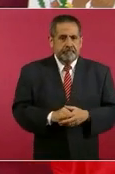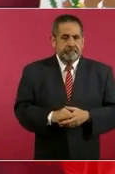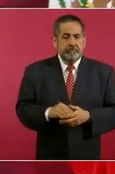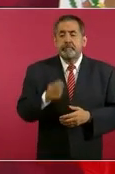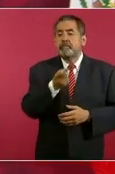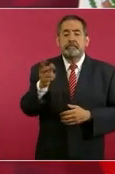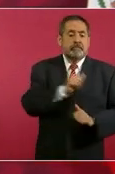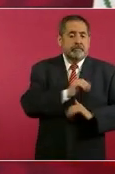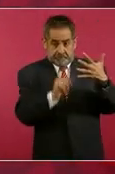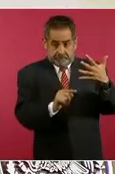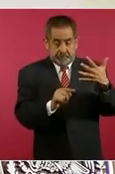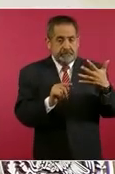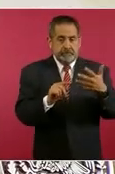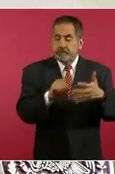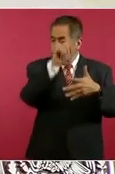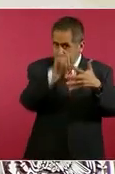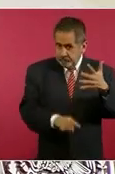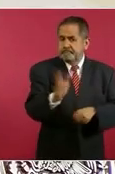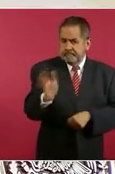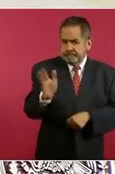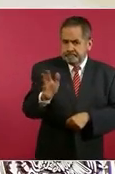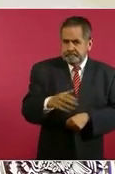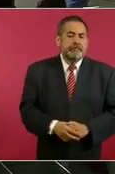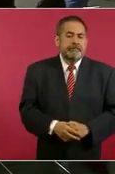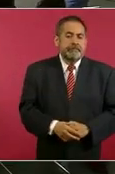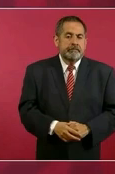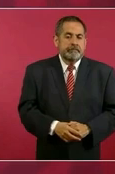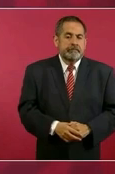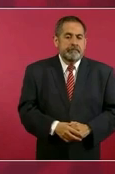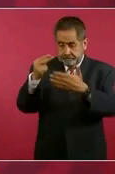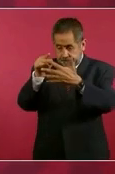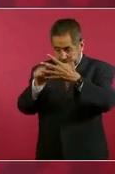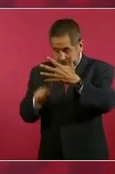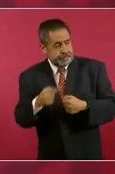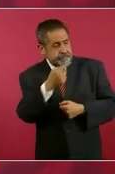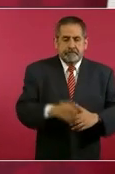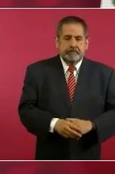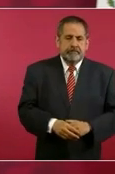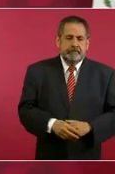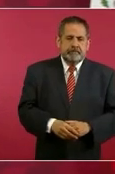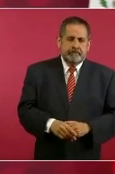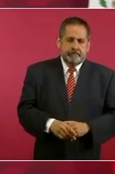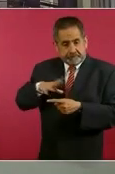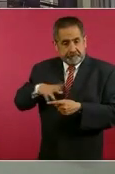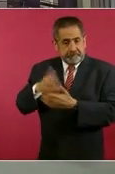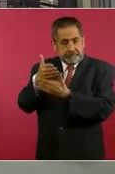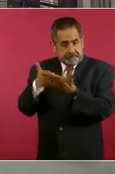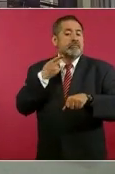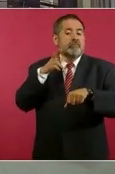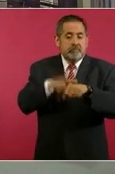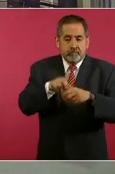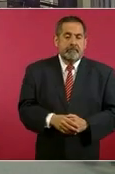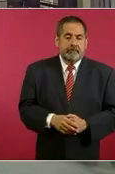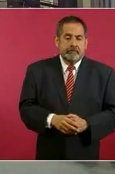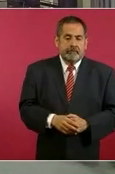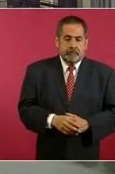militares, los que aparecen aquí, todos están detenidos. Falta uno, los que aparecen en la comisión. Bueno, ahí está también el procurador